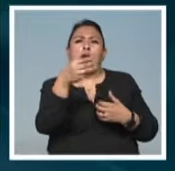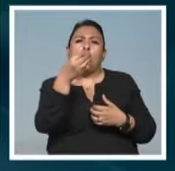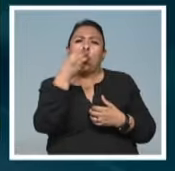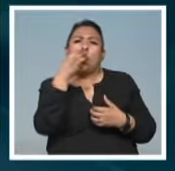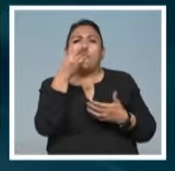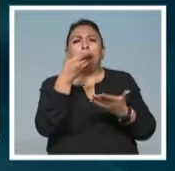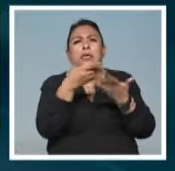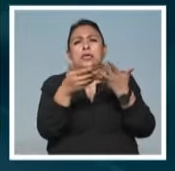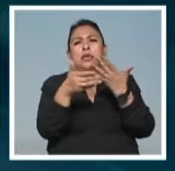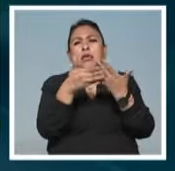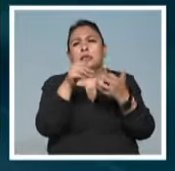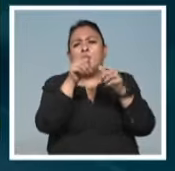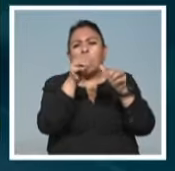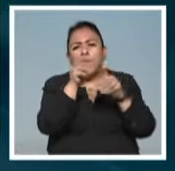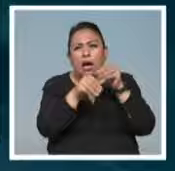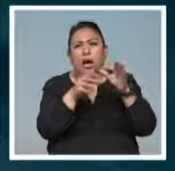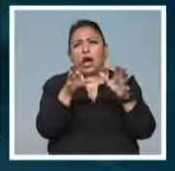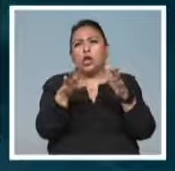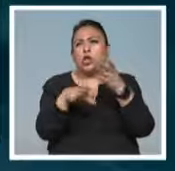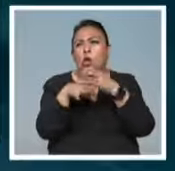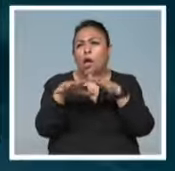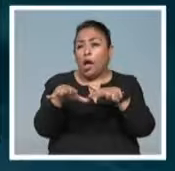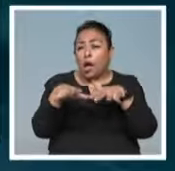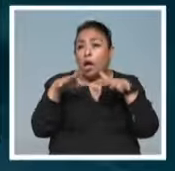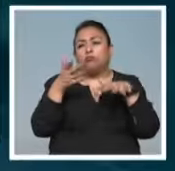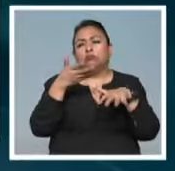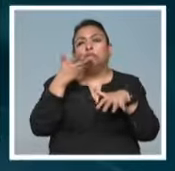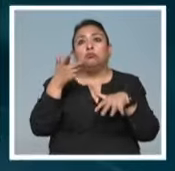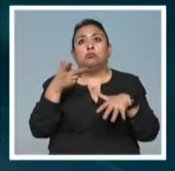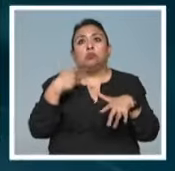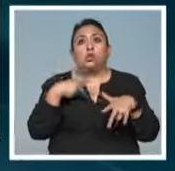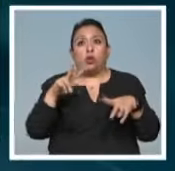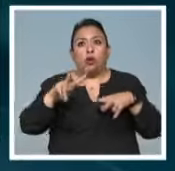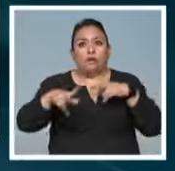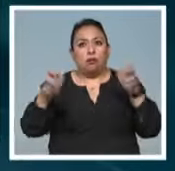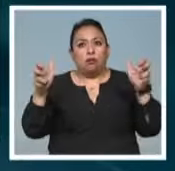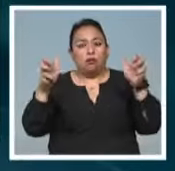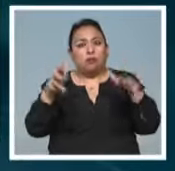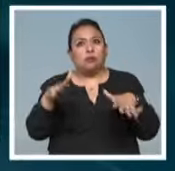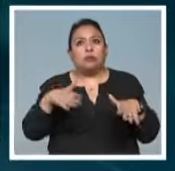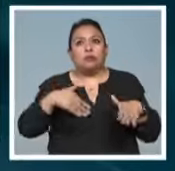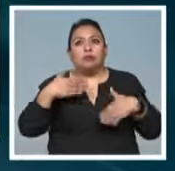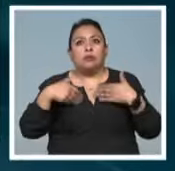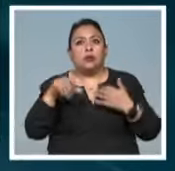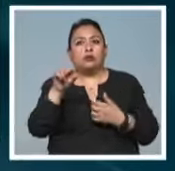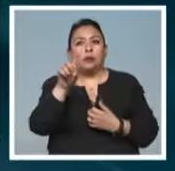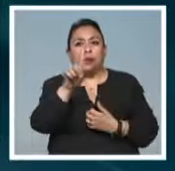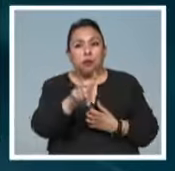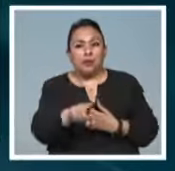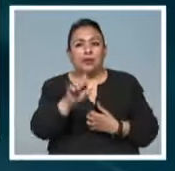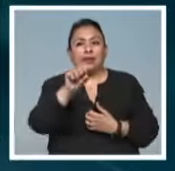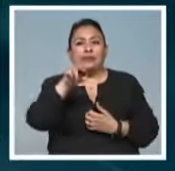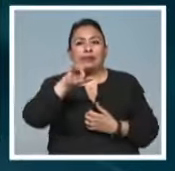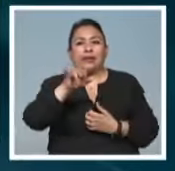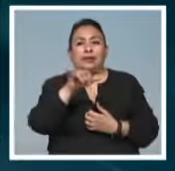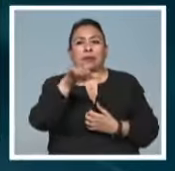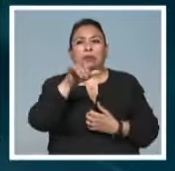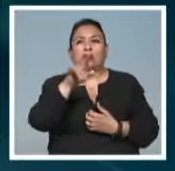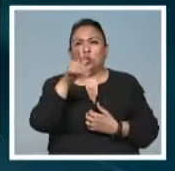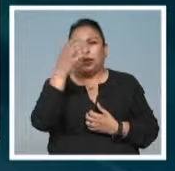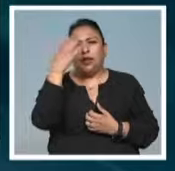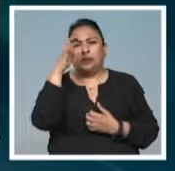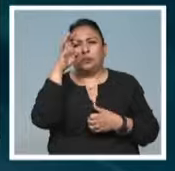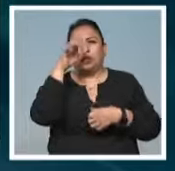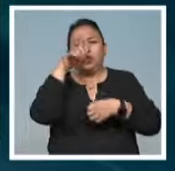artesanías y espectáculos tradicionales que alegran a los asistentes durante todo el fin de semana. El Sanja Matsuri es una experiencia